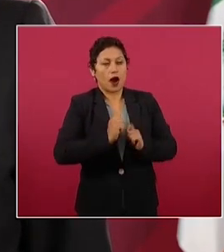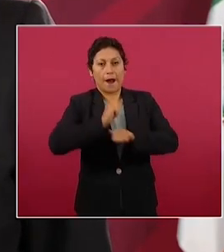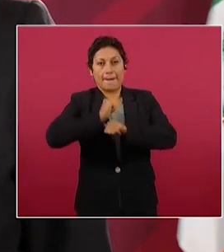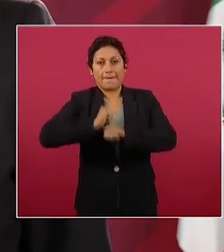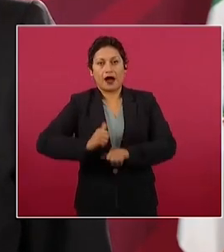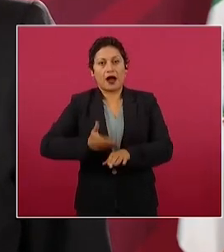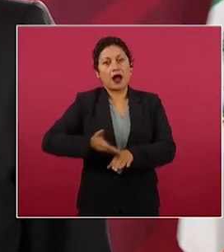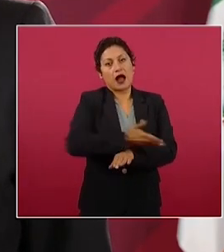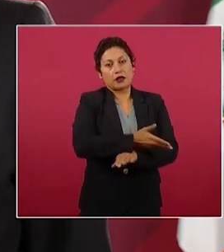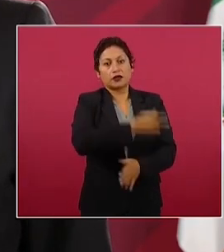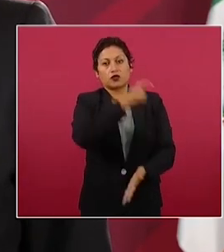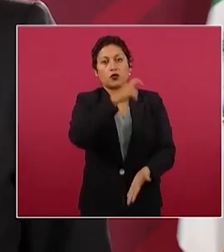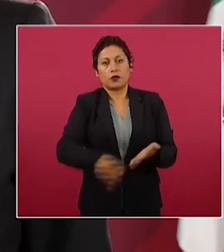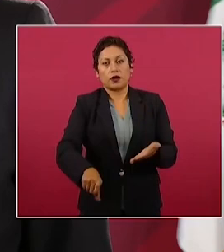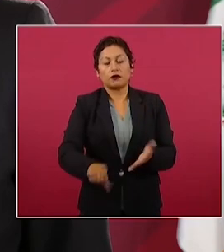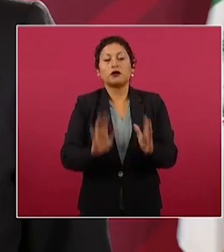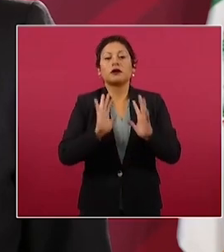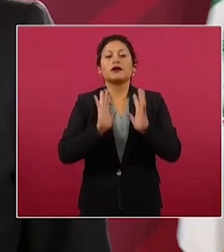mil kilómetros.